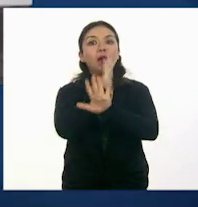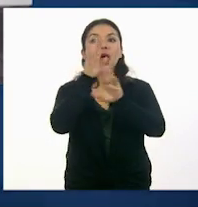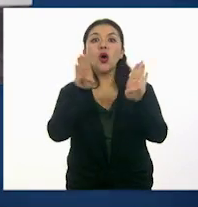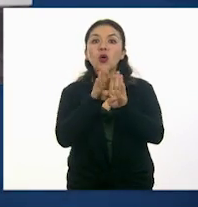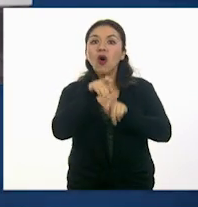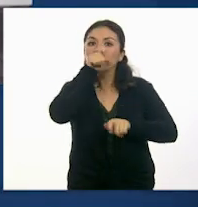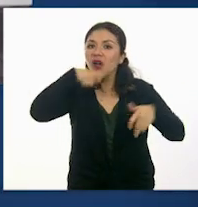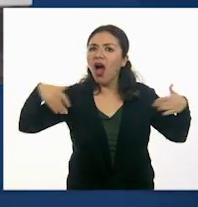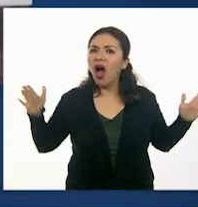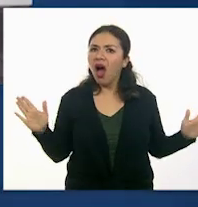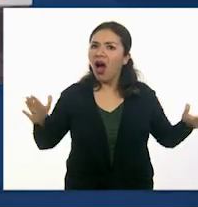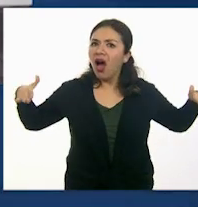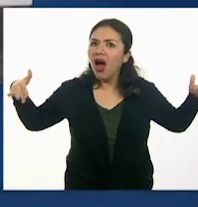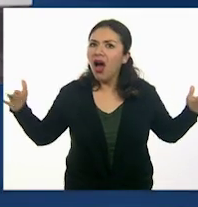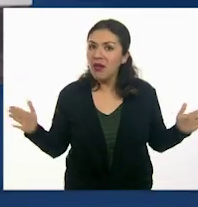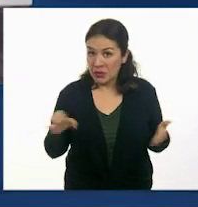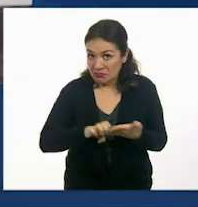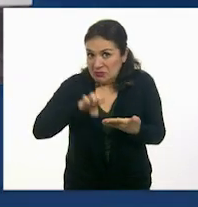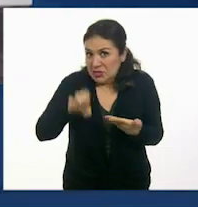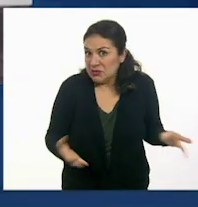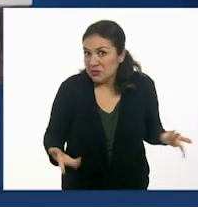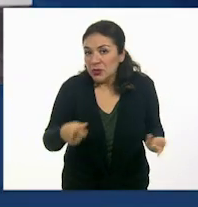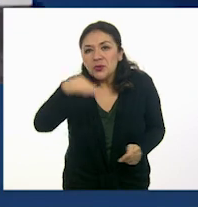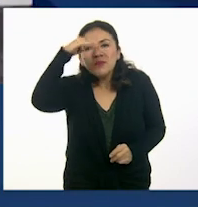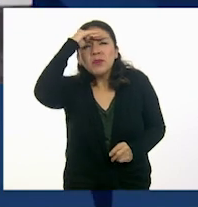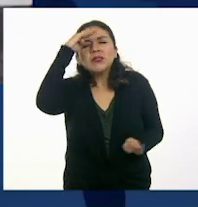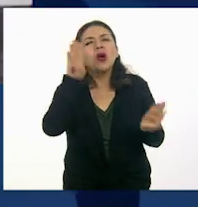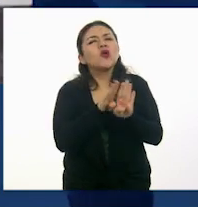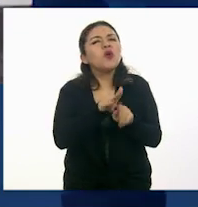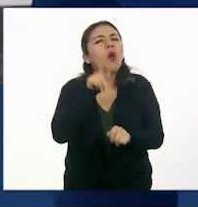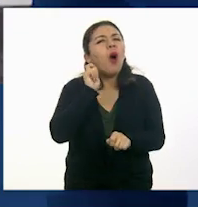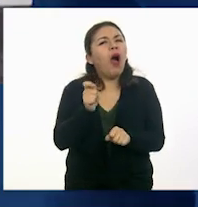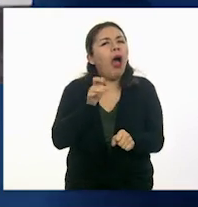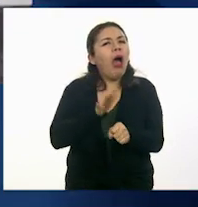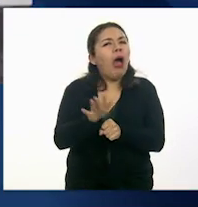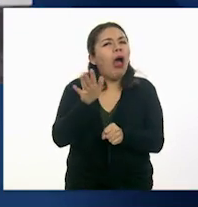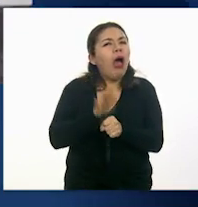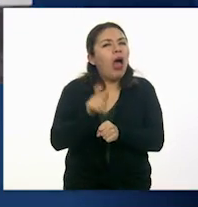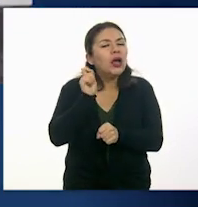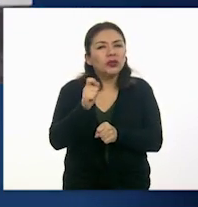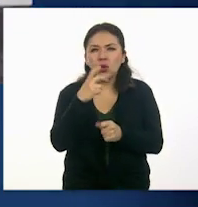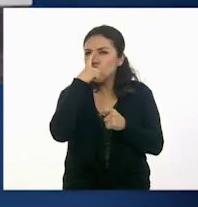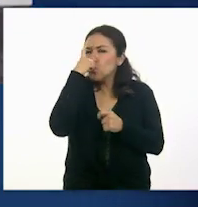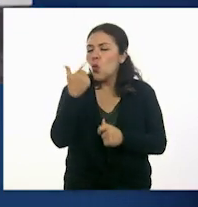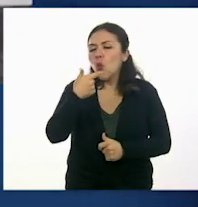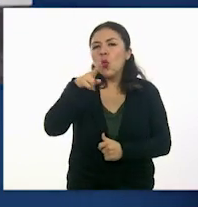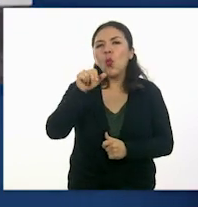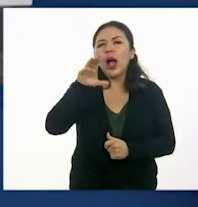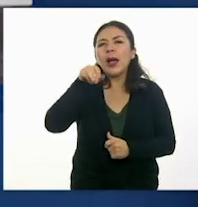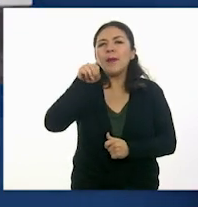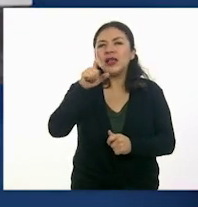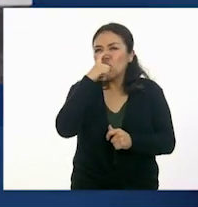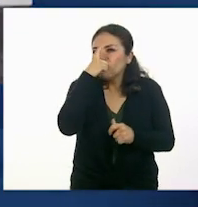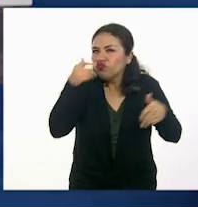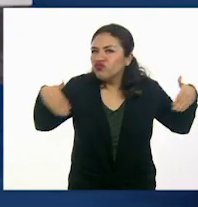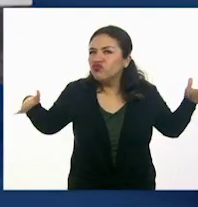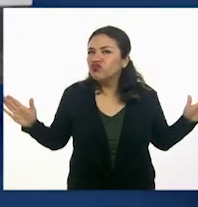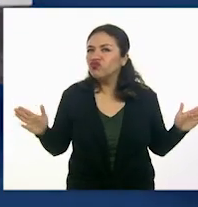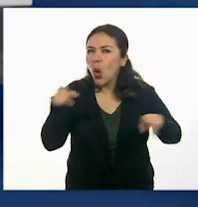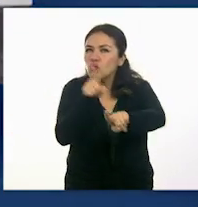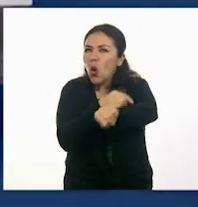ave, por ejemplo, y entonces pensar, ¿cómo sería una guacamaya? ¿Cómo se